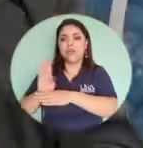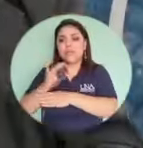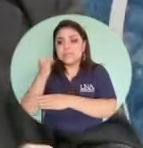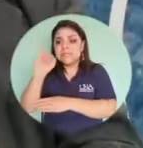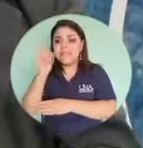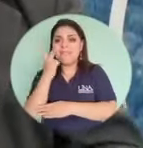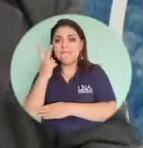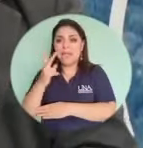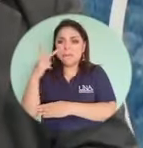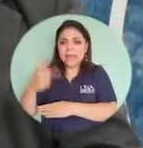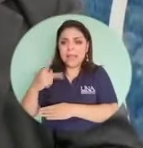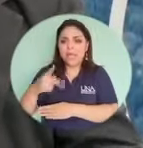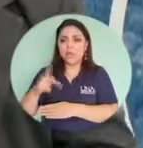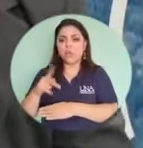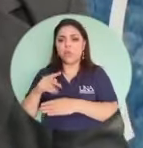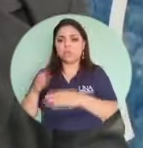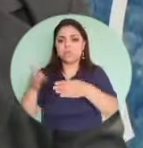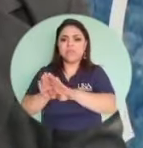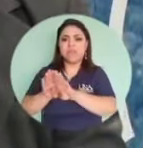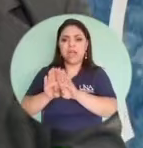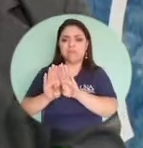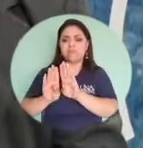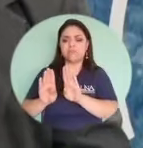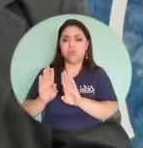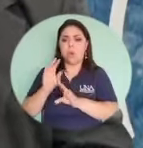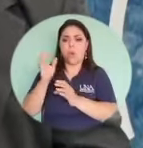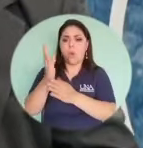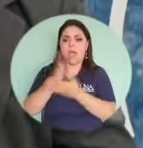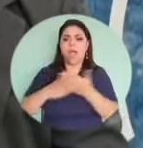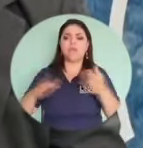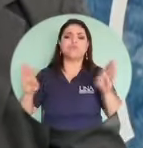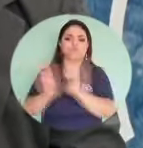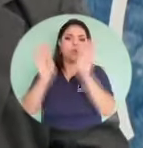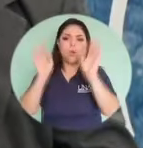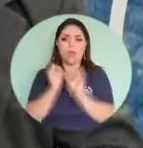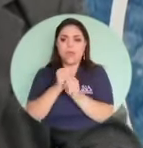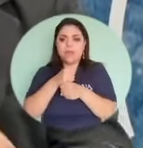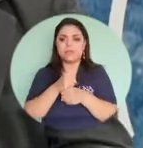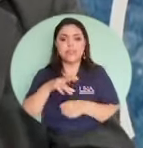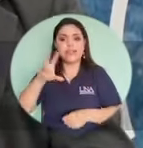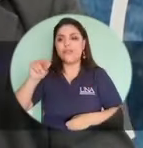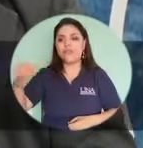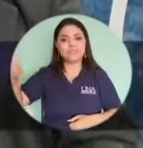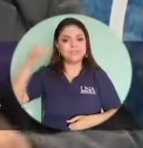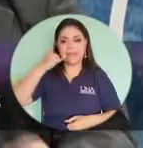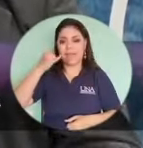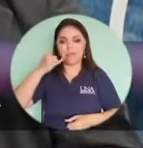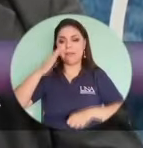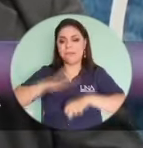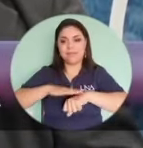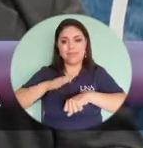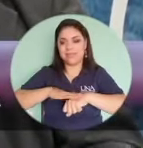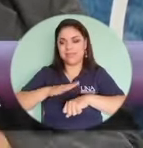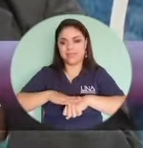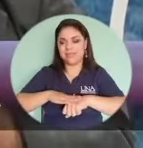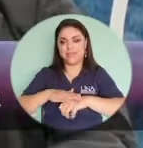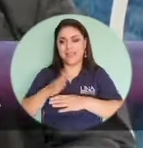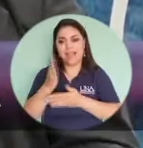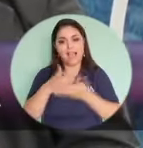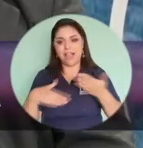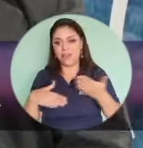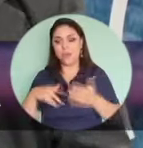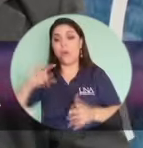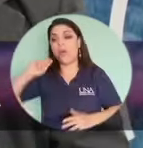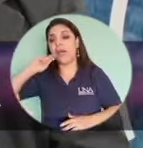que cerrar, bloquear o cerrar algún movimiento, lo hace de oficio. Uno no tiene que llamar y pedir autorización, menos